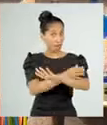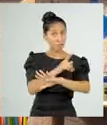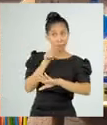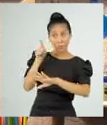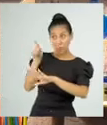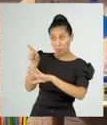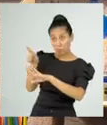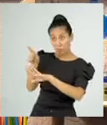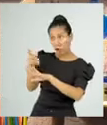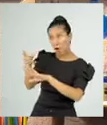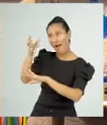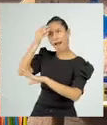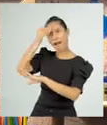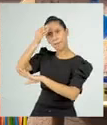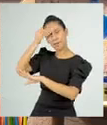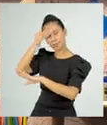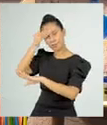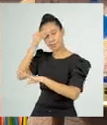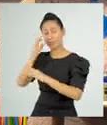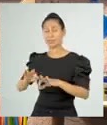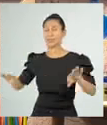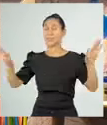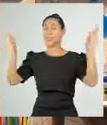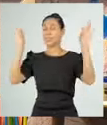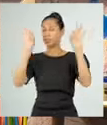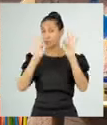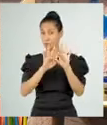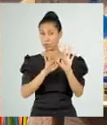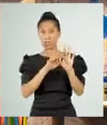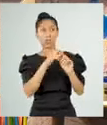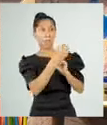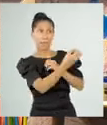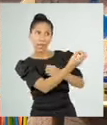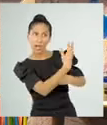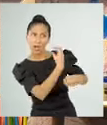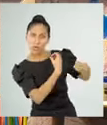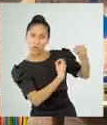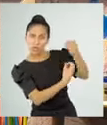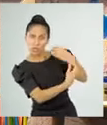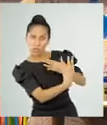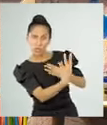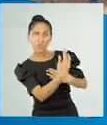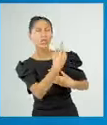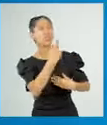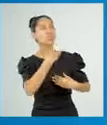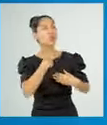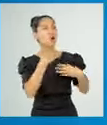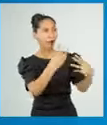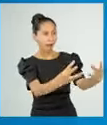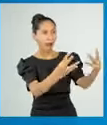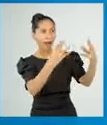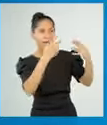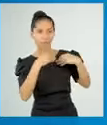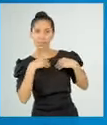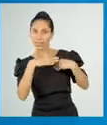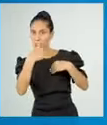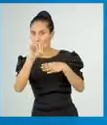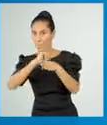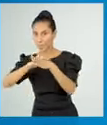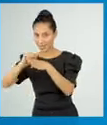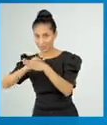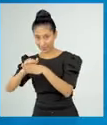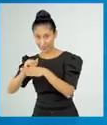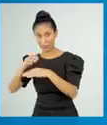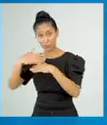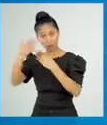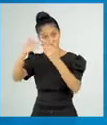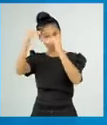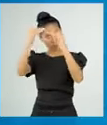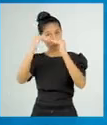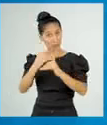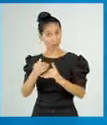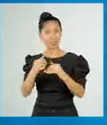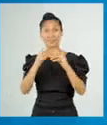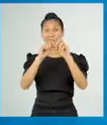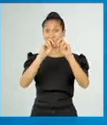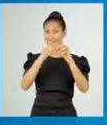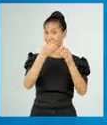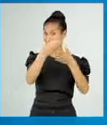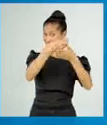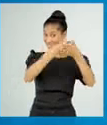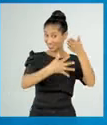Seguir las instrucciones es verdaderamente importante. Por eso ahora veremos los tipos de textos instructivos.